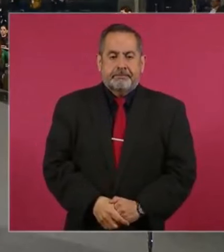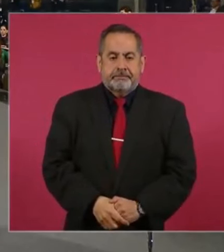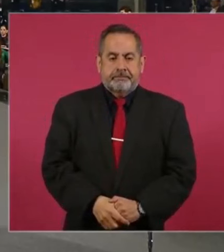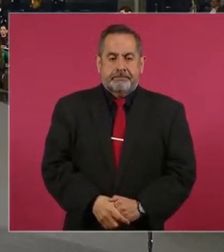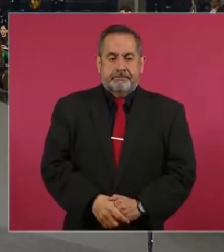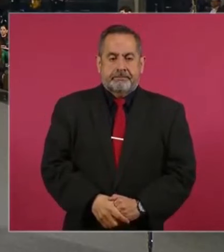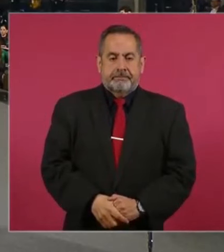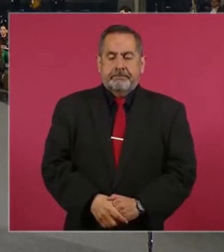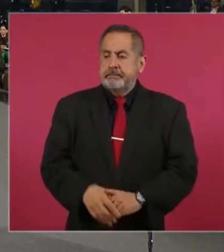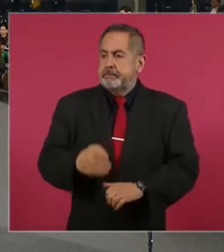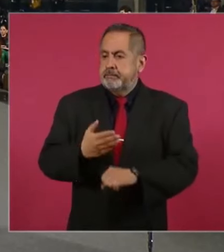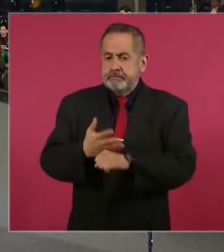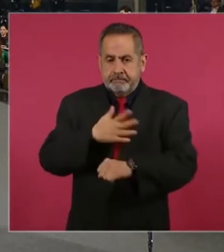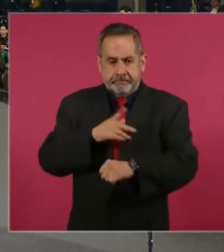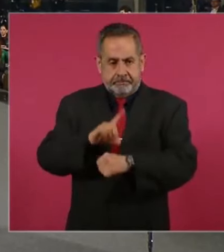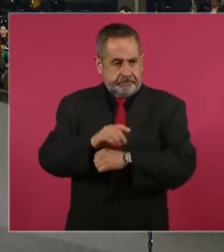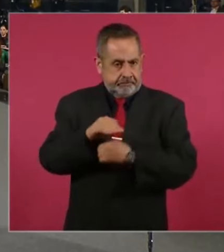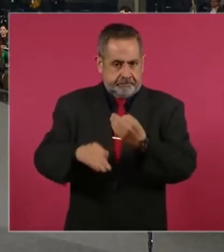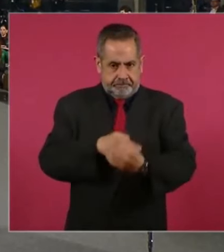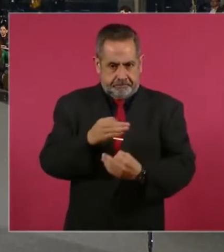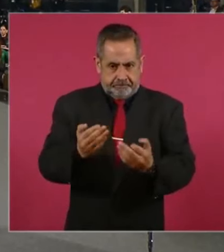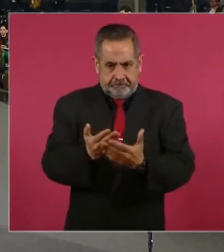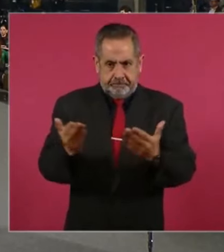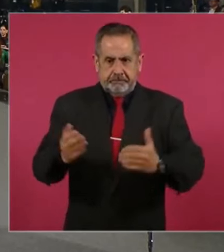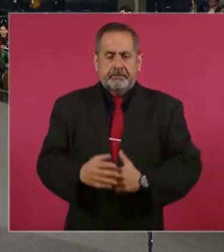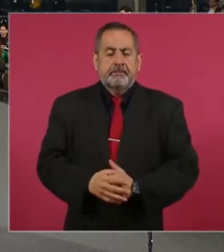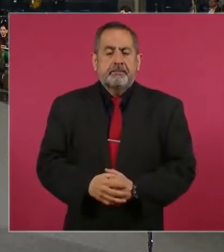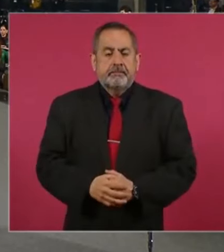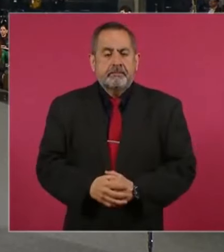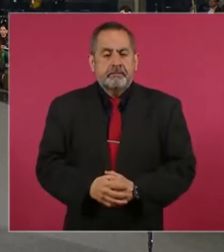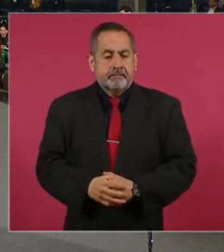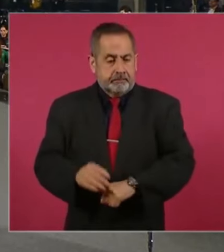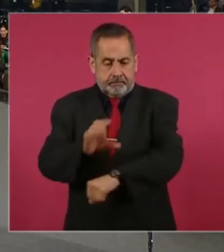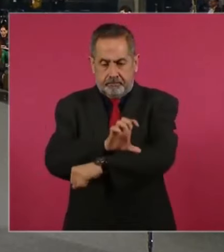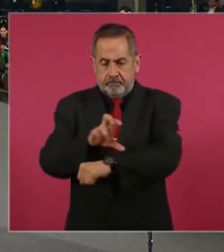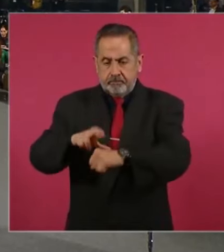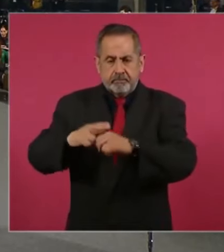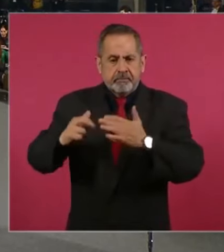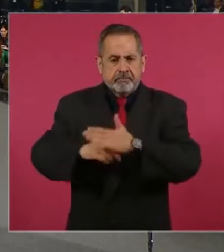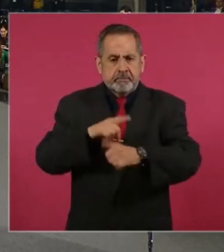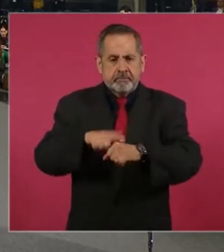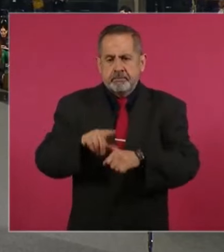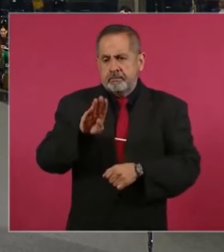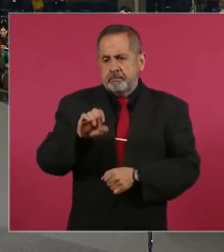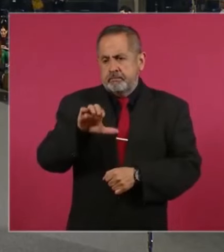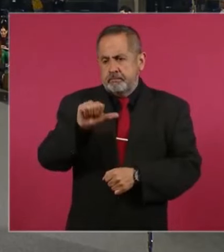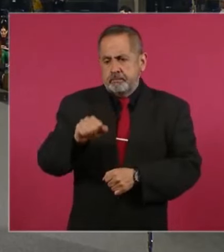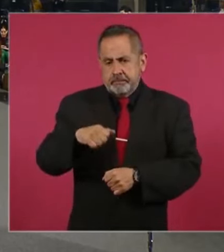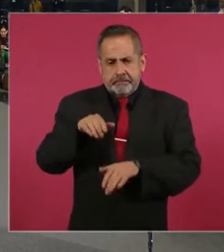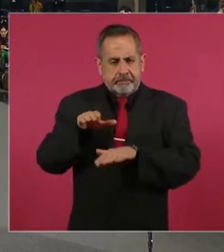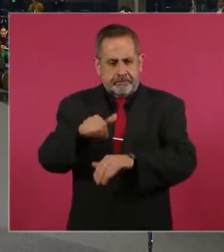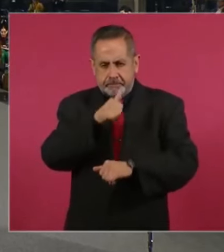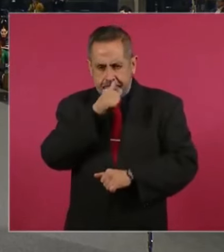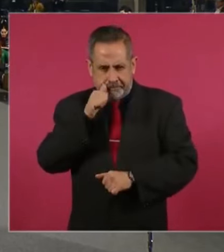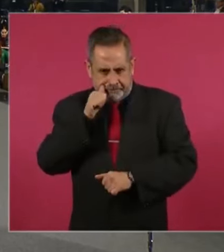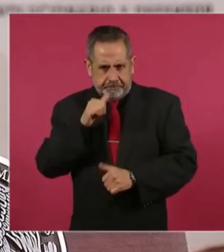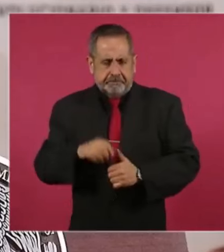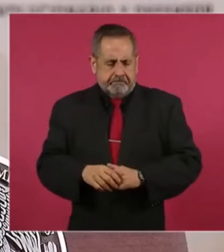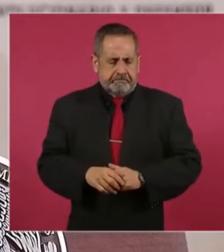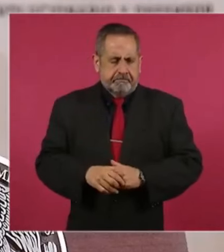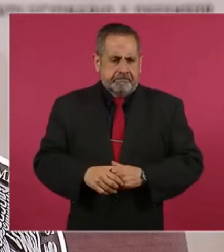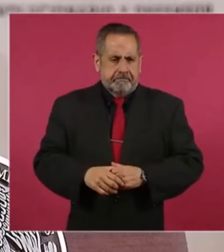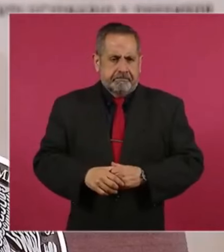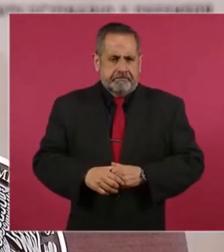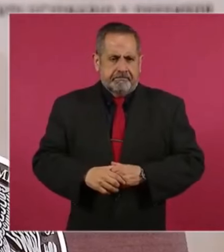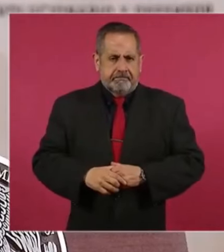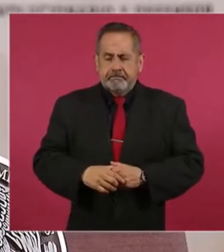Muy buenos días a todas y todos. La Coordinación Nacional de Becas para el Bienestar Benito Juárez es uno de los cuatro ejes